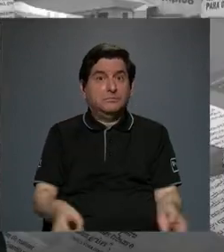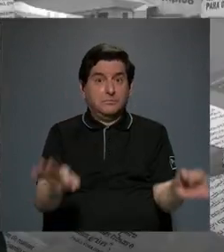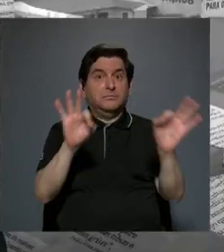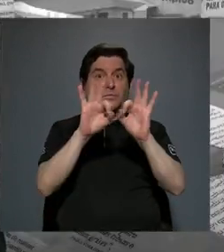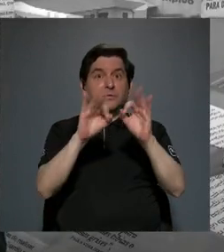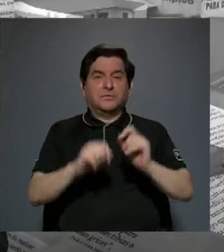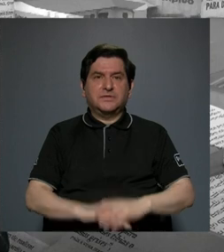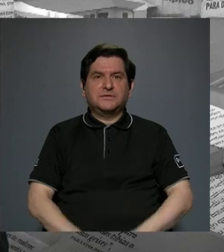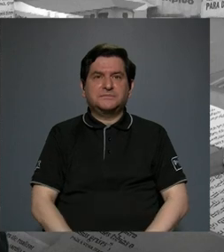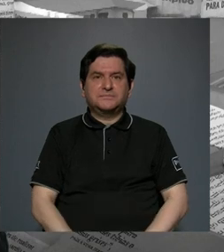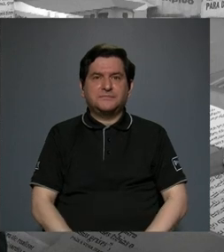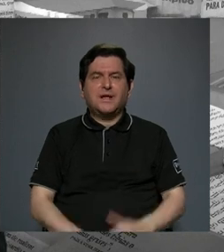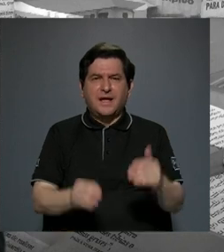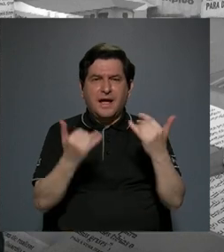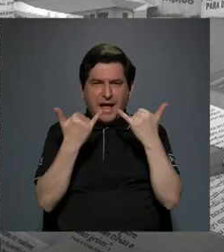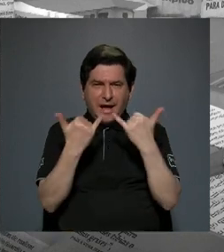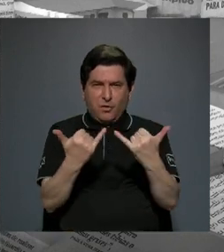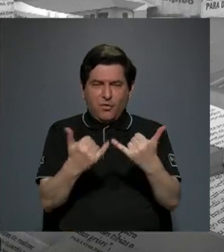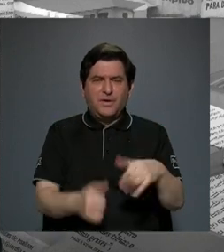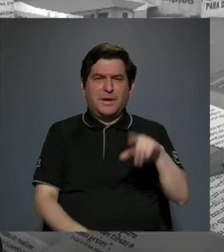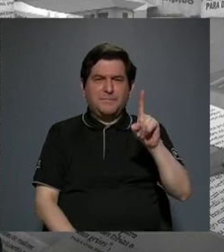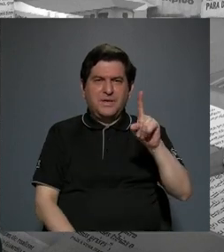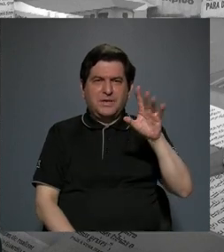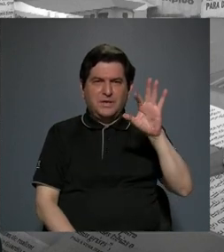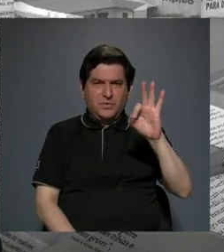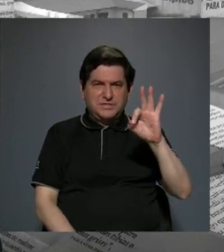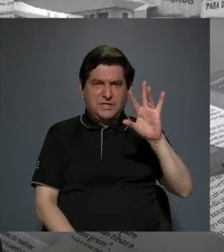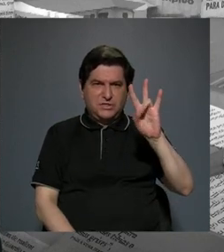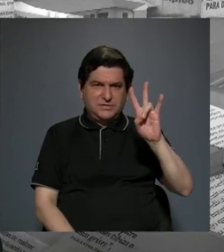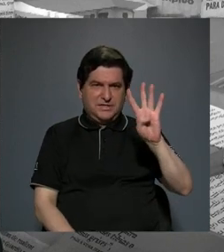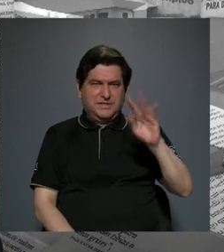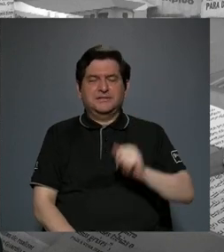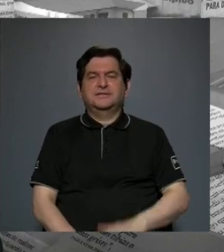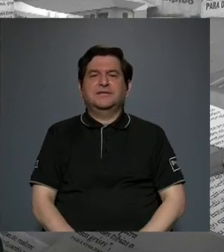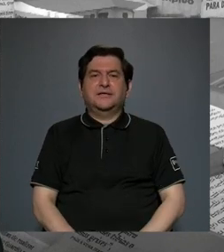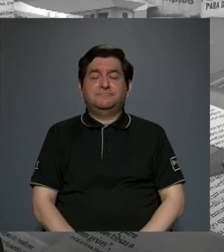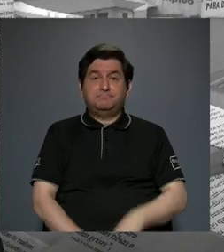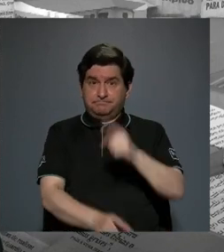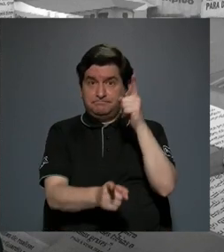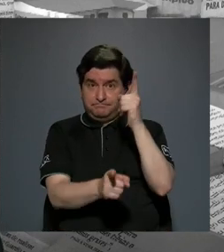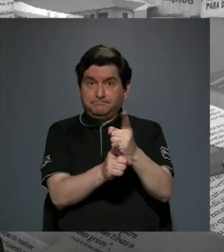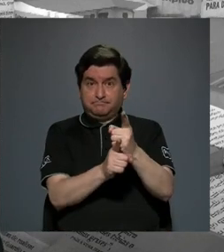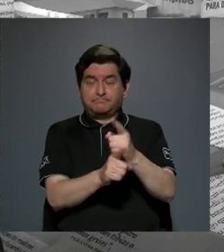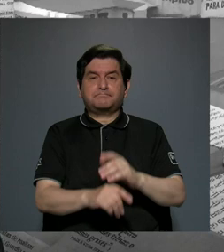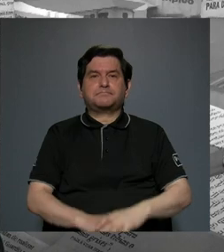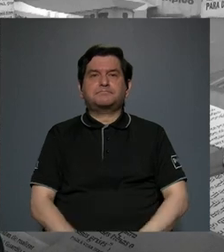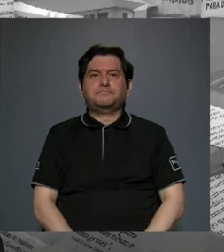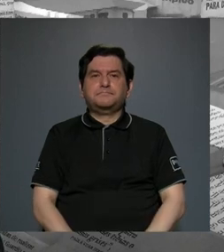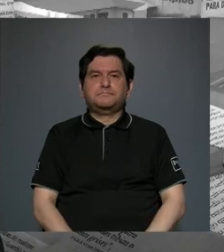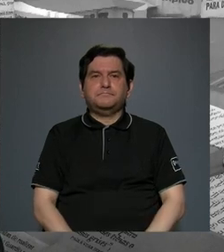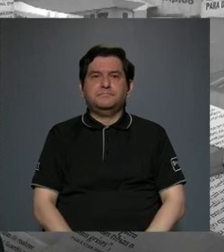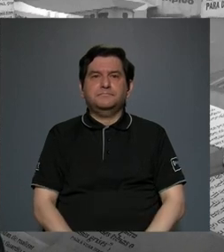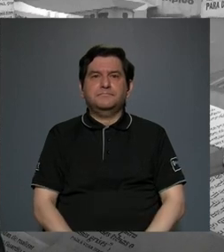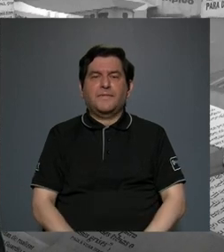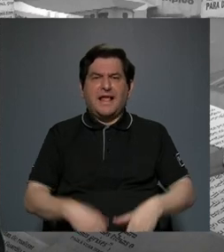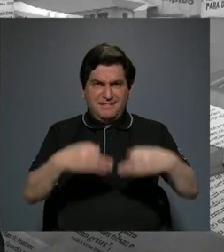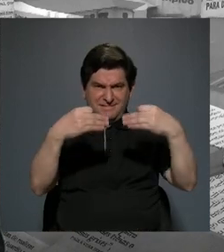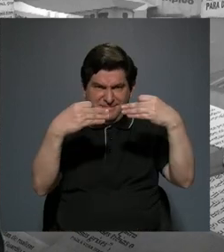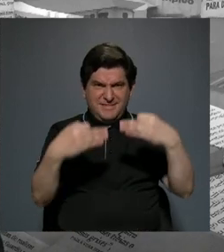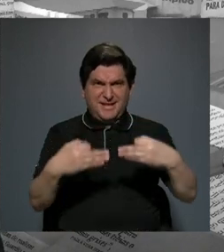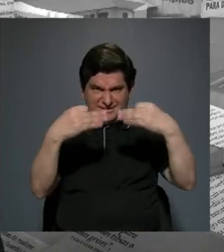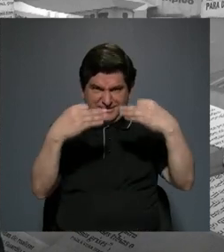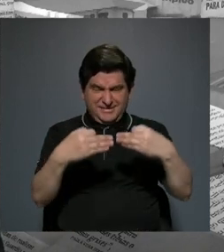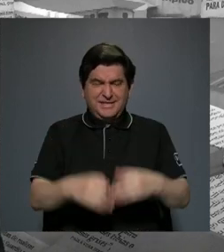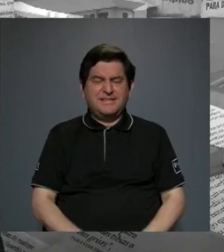¿Cómo, volvámonos a 1974 cuando efectivamente hay una decisión